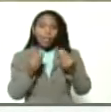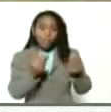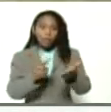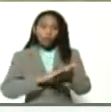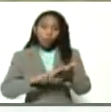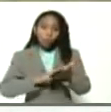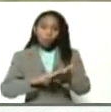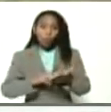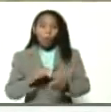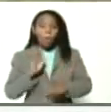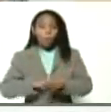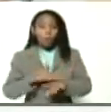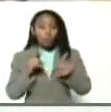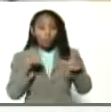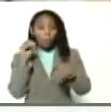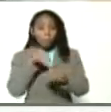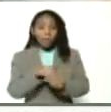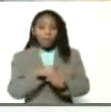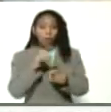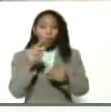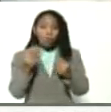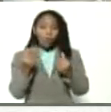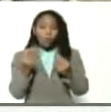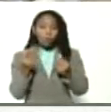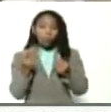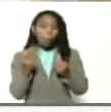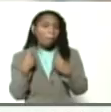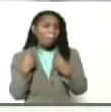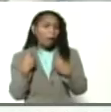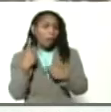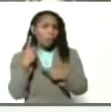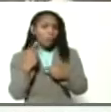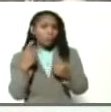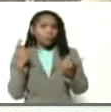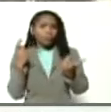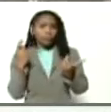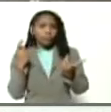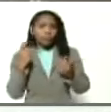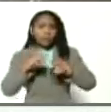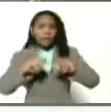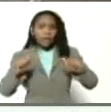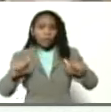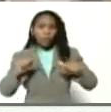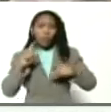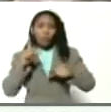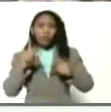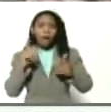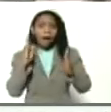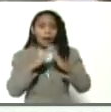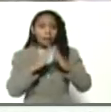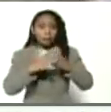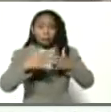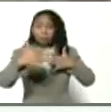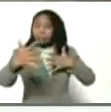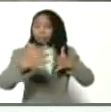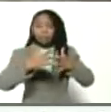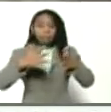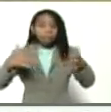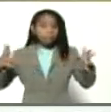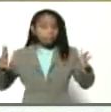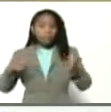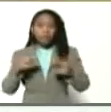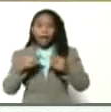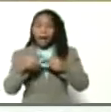porque tú metes un recursito para una finca para una hacienda para una unidad